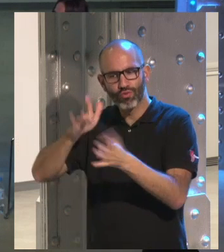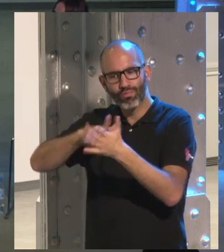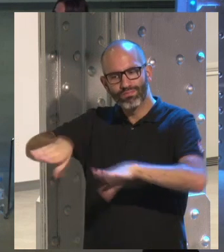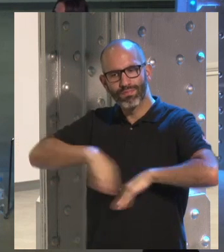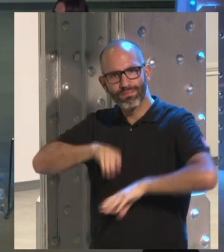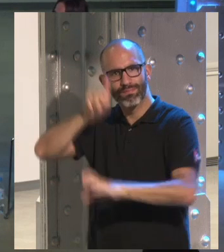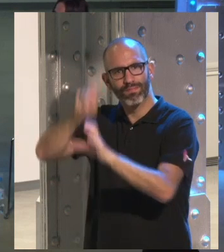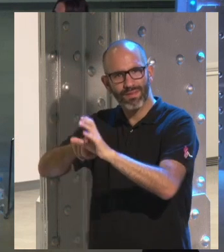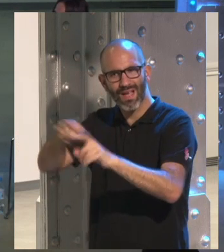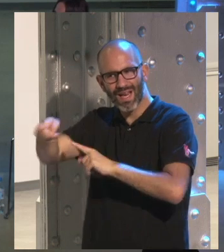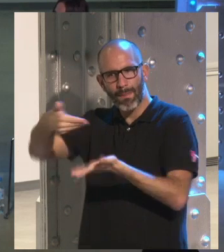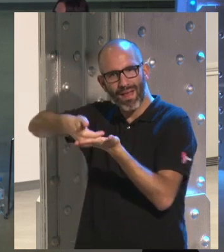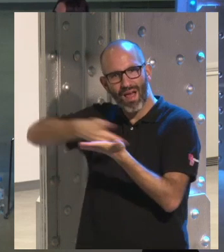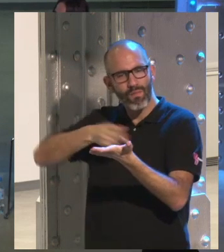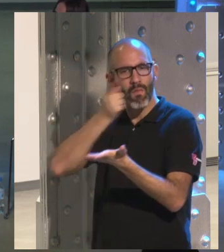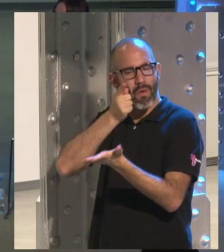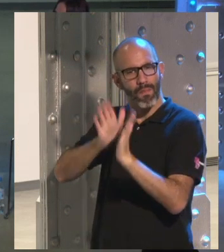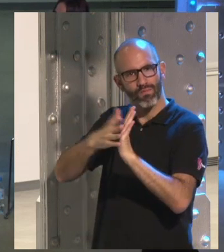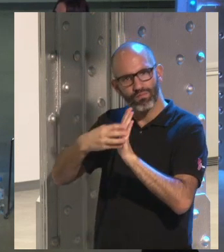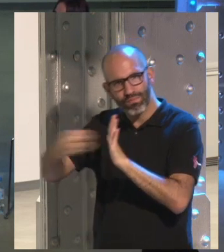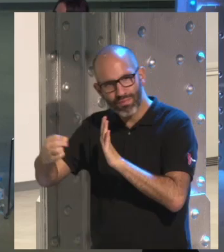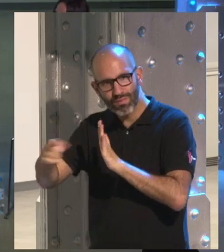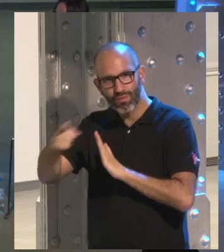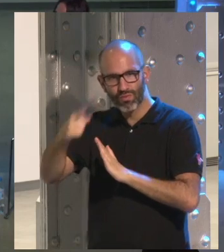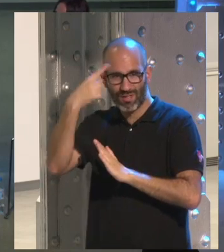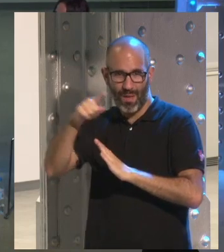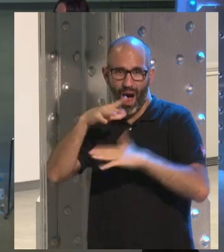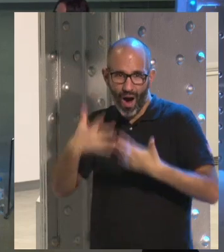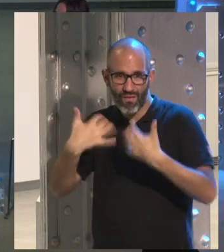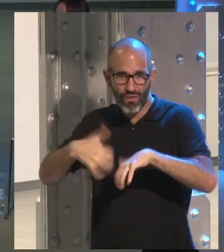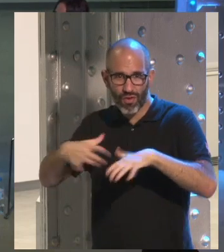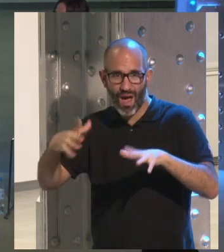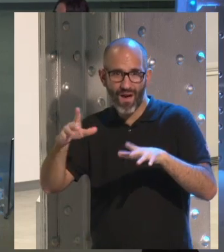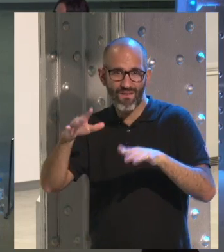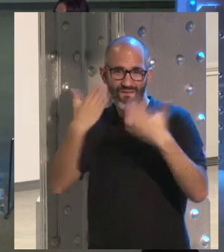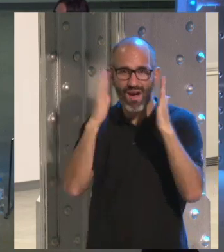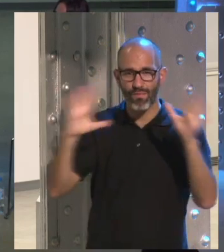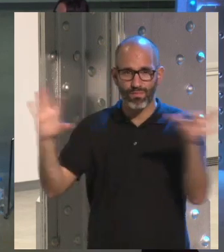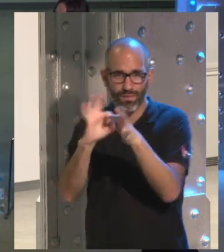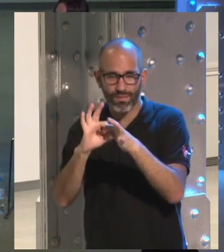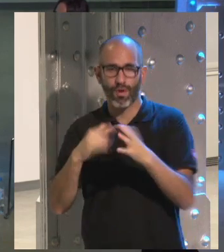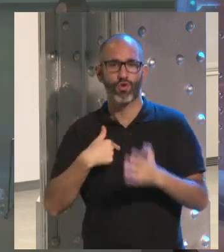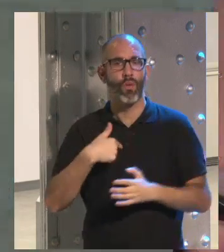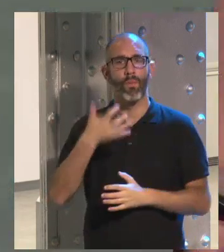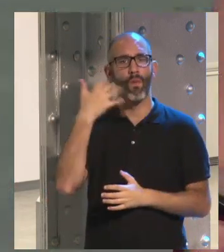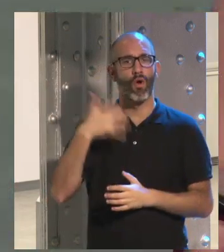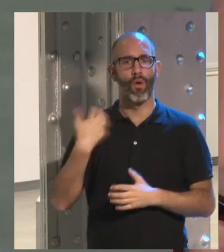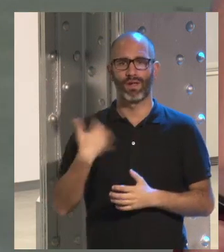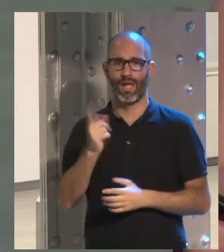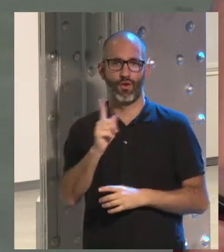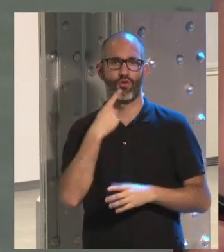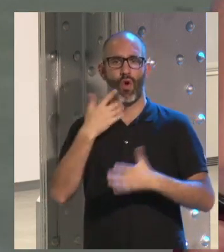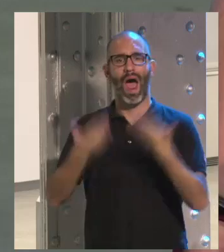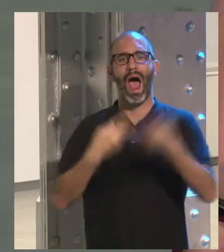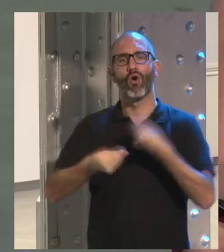estar en esa red social, que además ahora funciona a través de Facebook? No me molesta, yo lo que hago es un análisis de